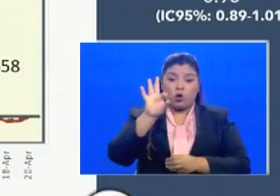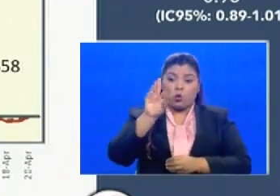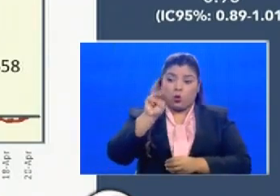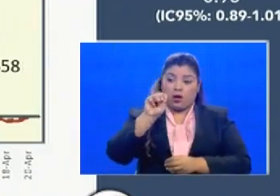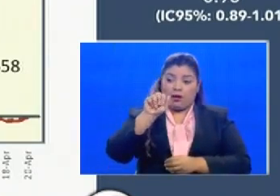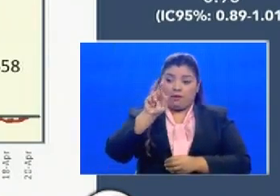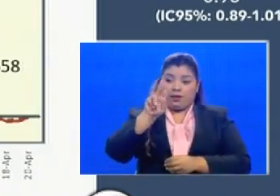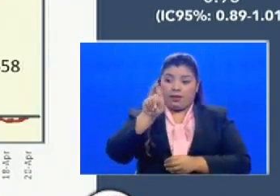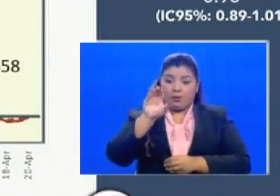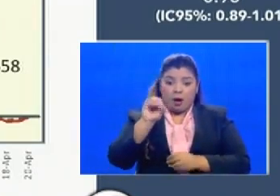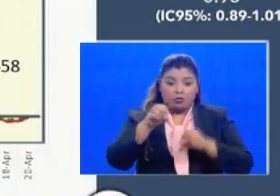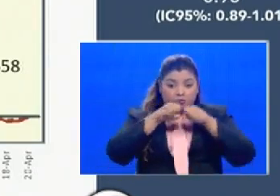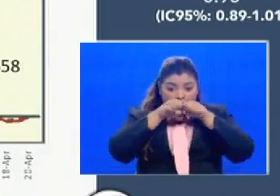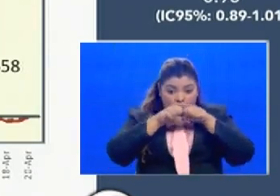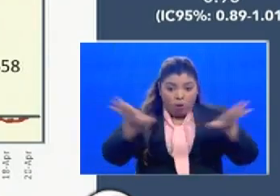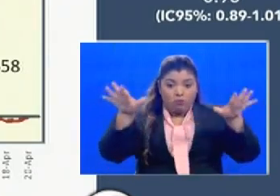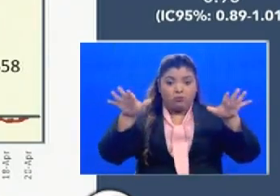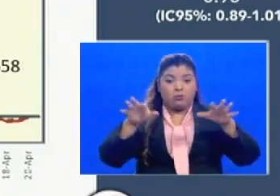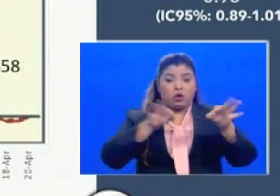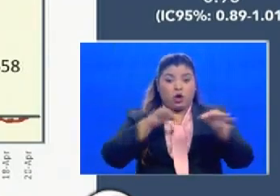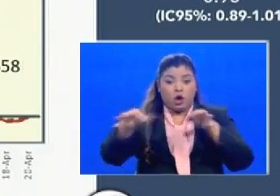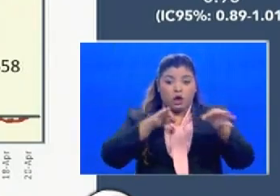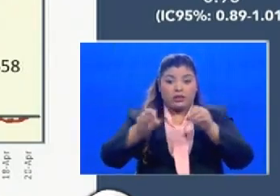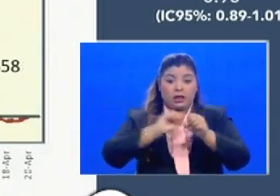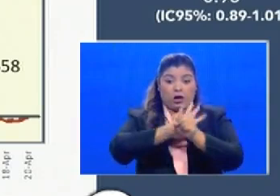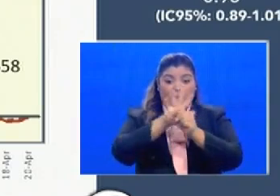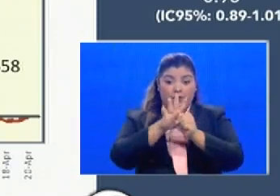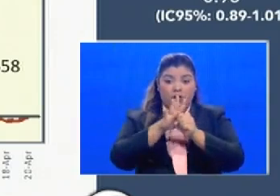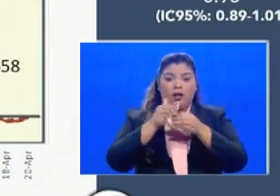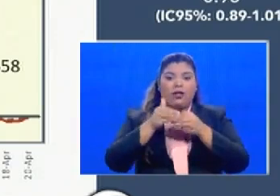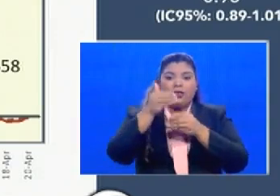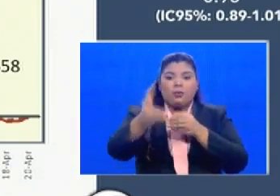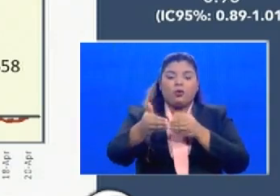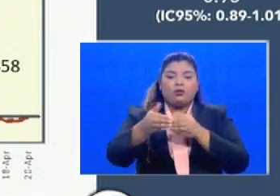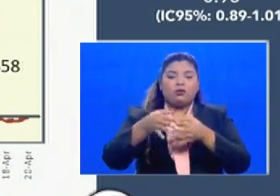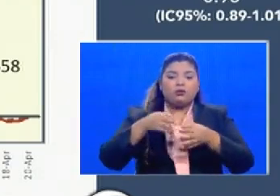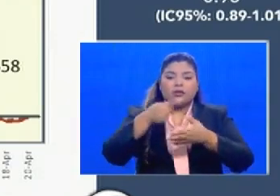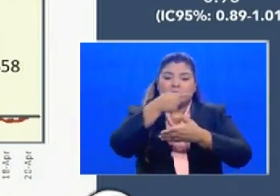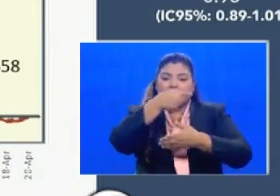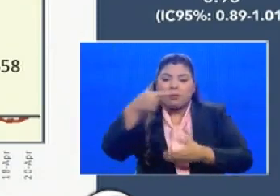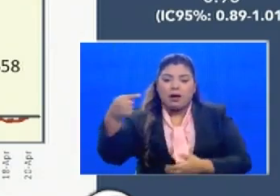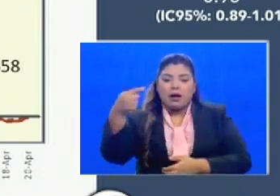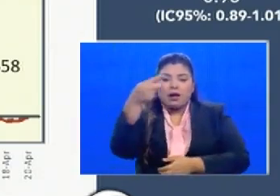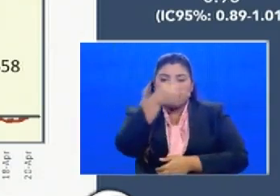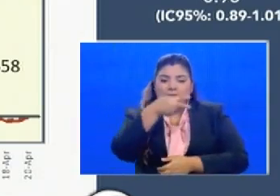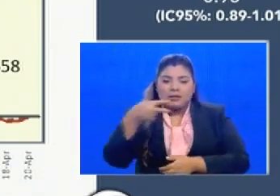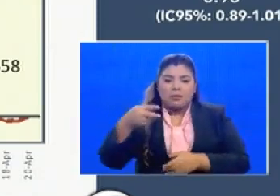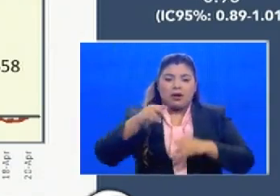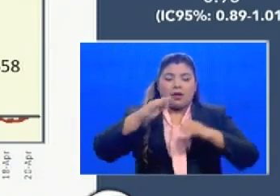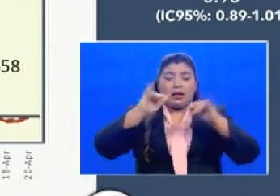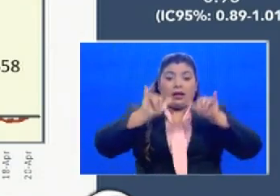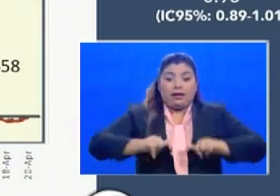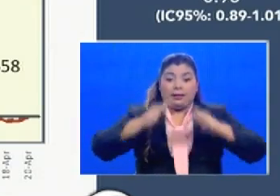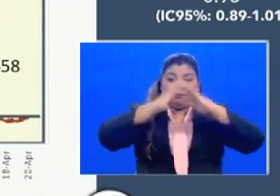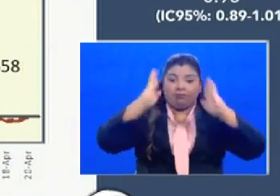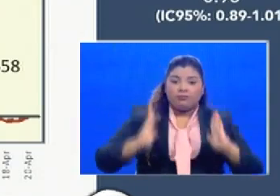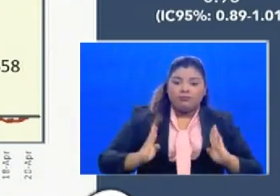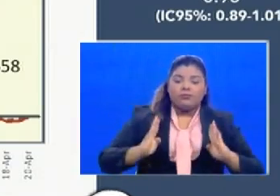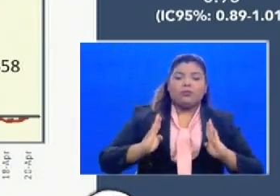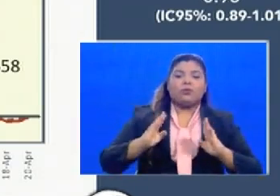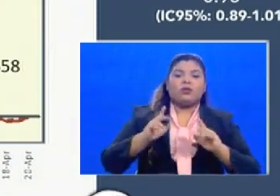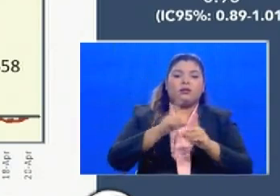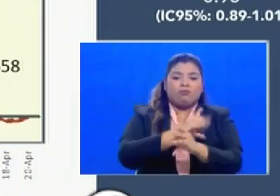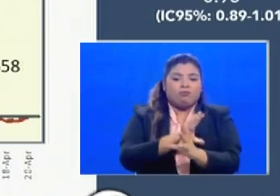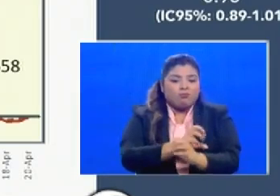puesto una meta de que se alcanzara el umbral que fuera de uno. Desde principios de la